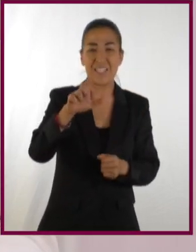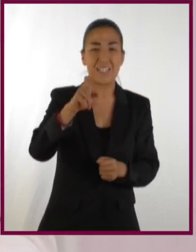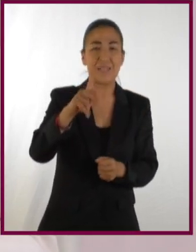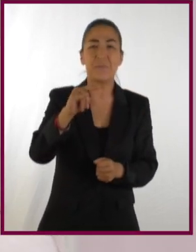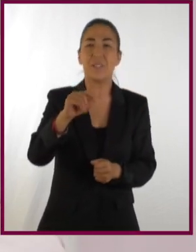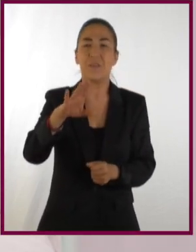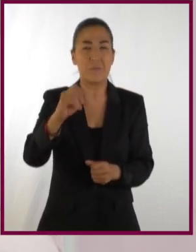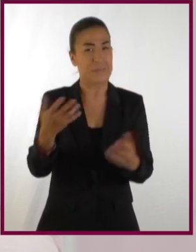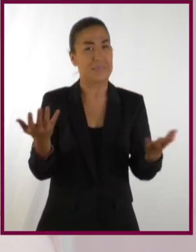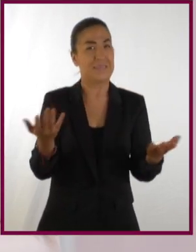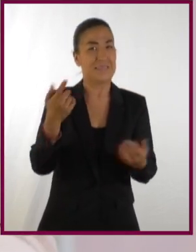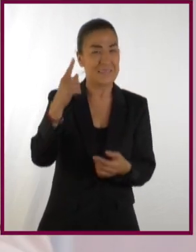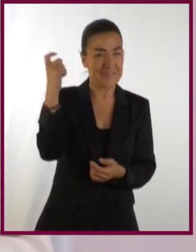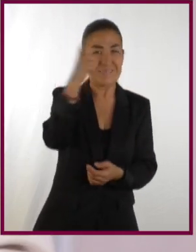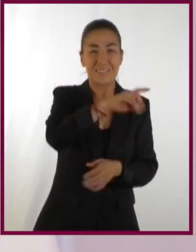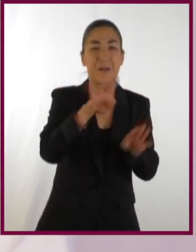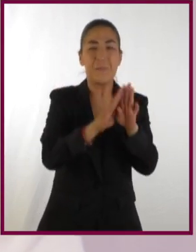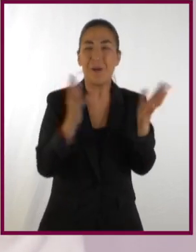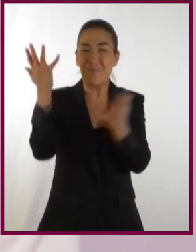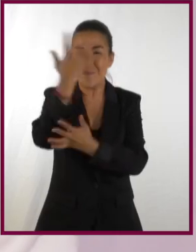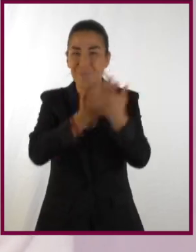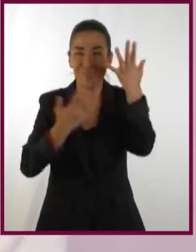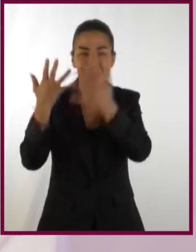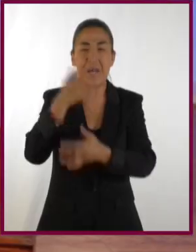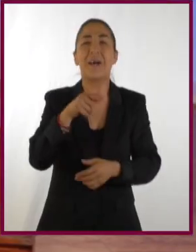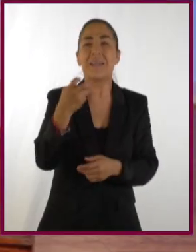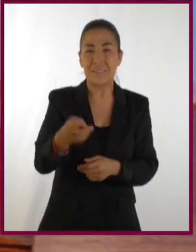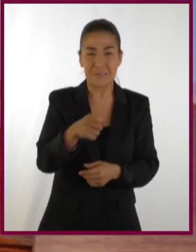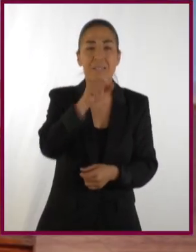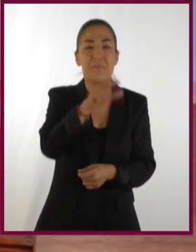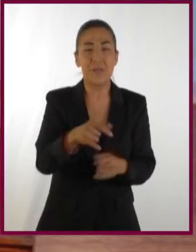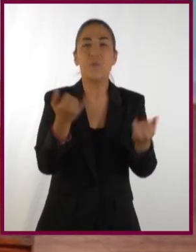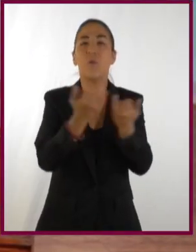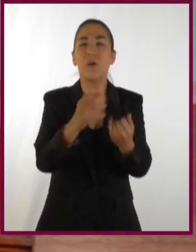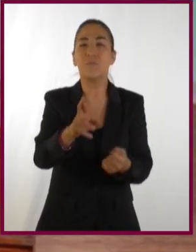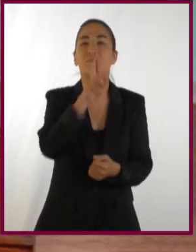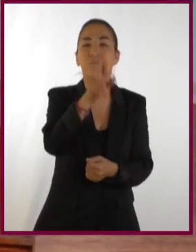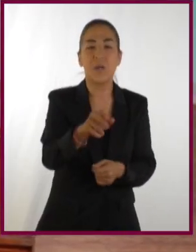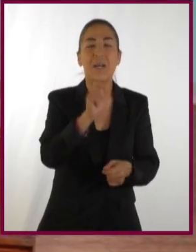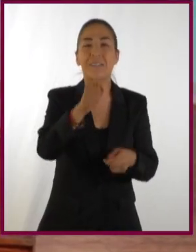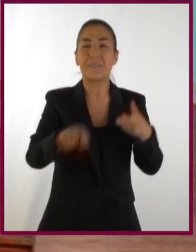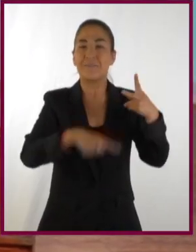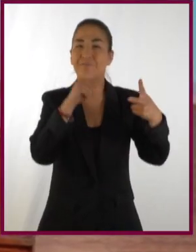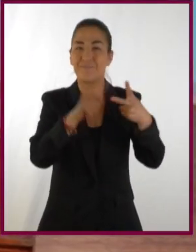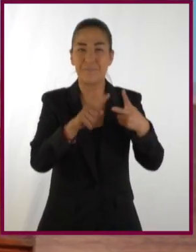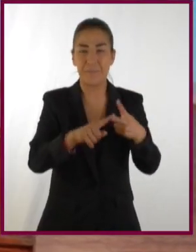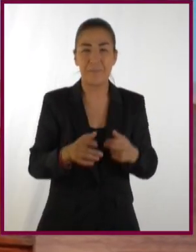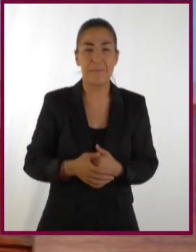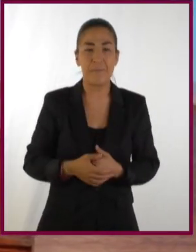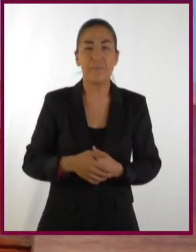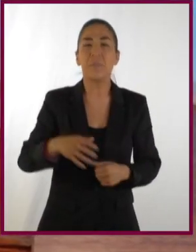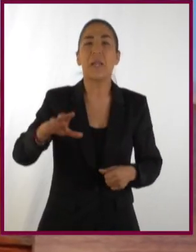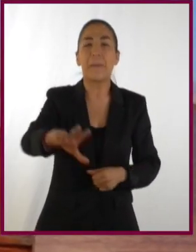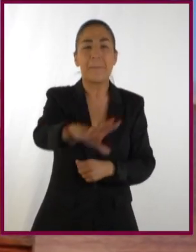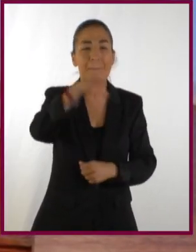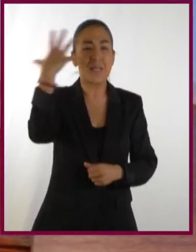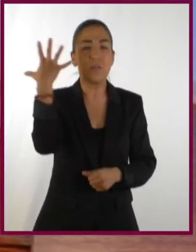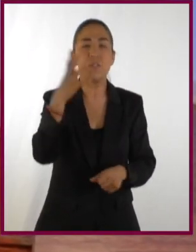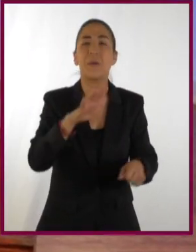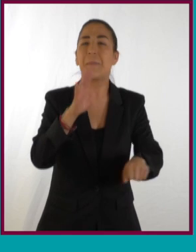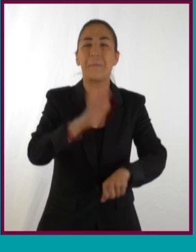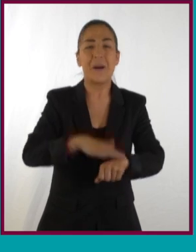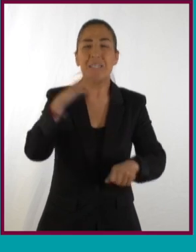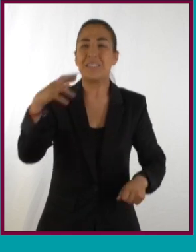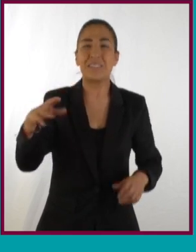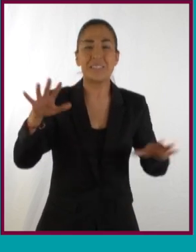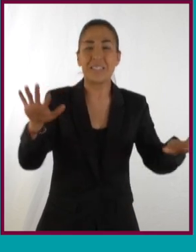cuerpos celestes es elíptico sacó muchas conclusiones. Y no solo eso, sino que resolvió el segundo punto del problema,